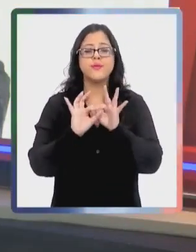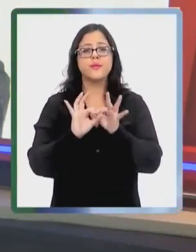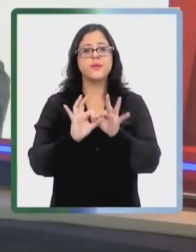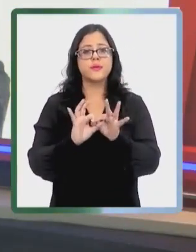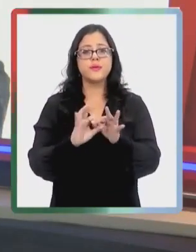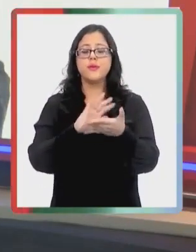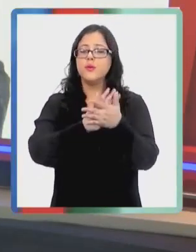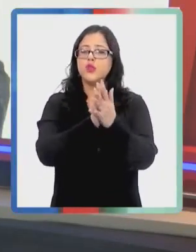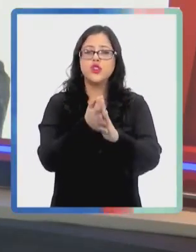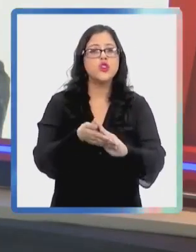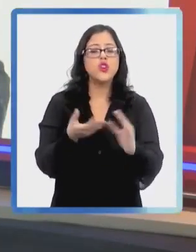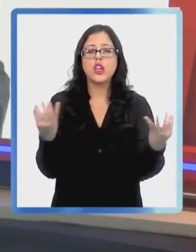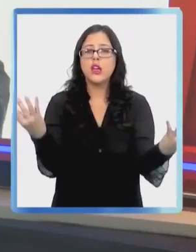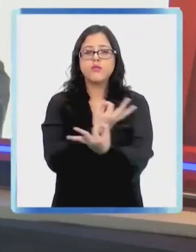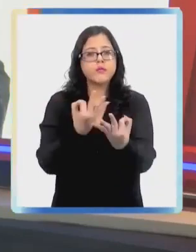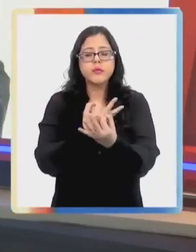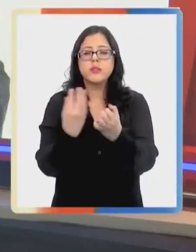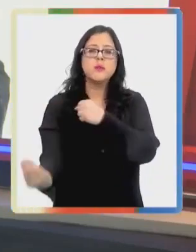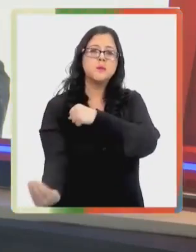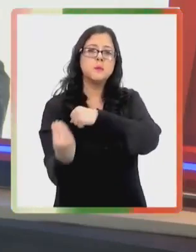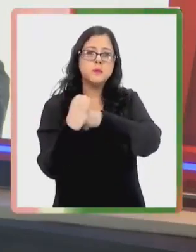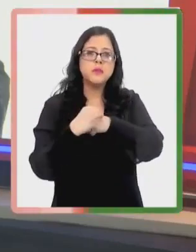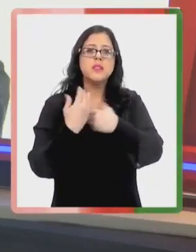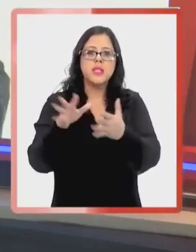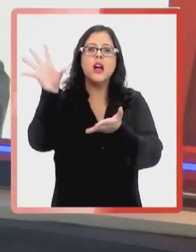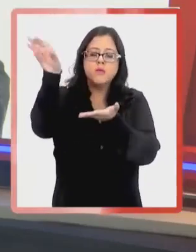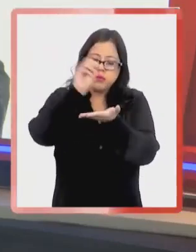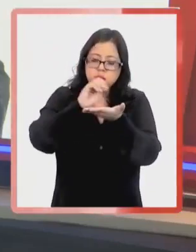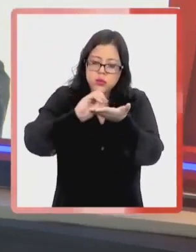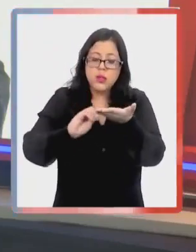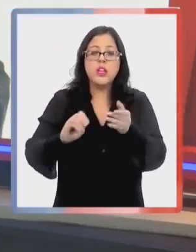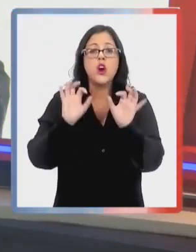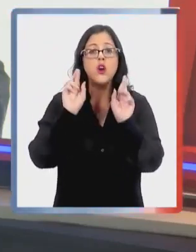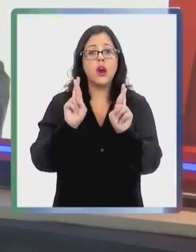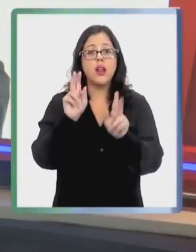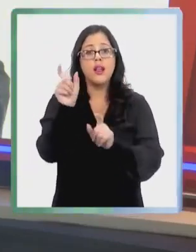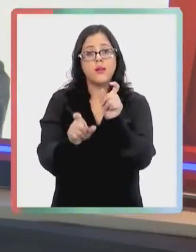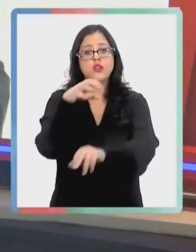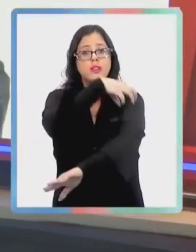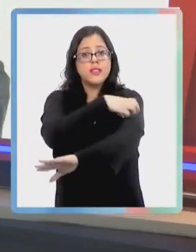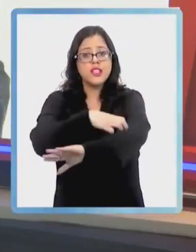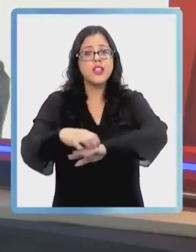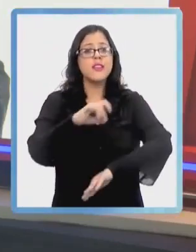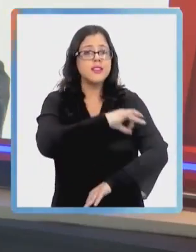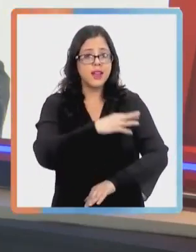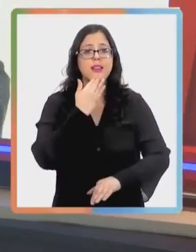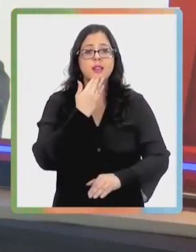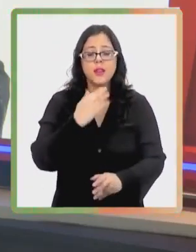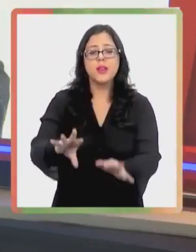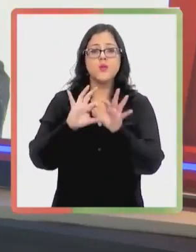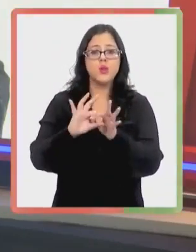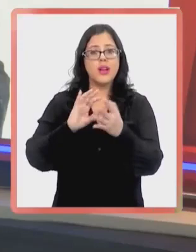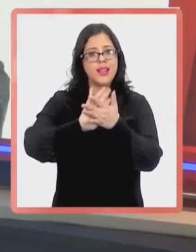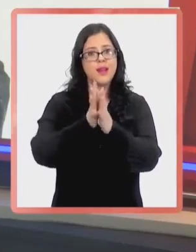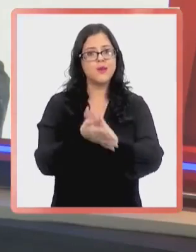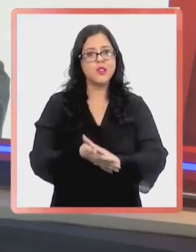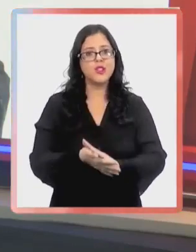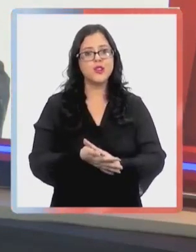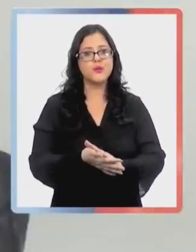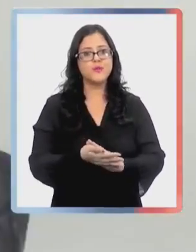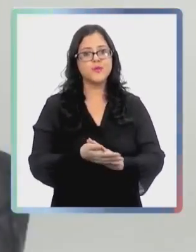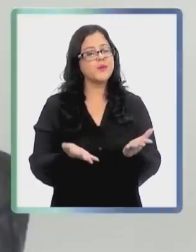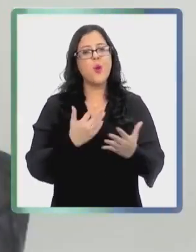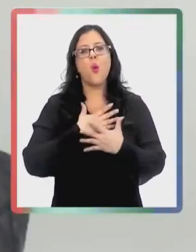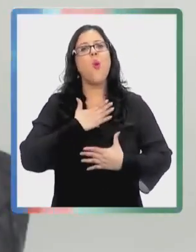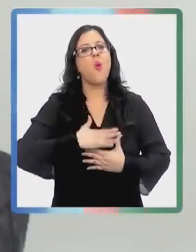muchísimas gracias por todos tus consejos, recomendaciones. Hemos tomado apunte y ojalá que la gente en las regiones de Chile también así lo haya hecho. Gracias por todo.